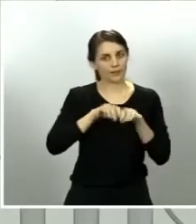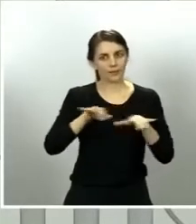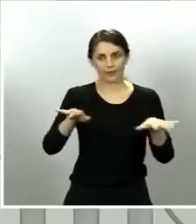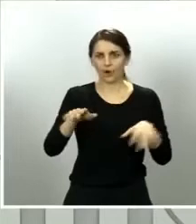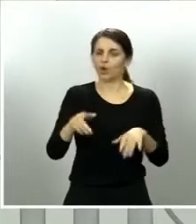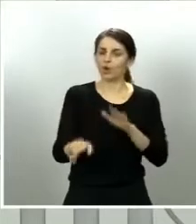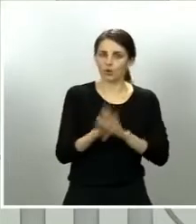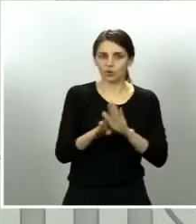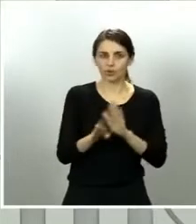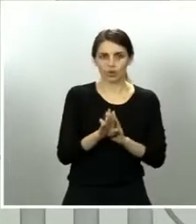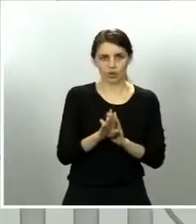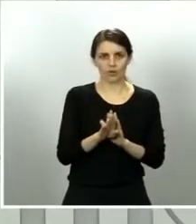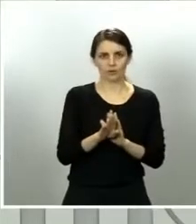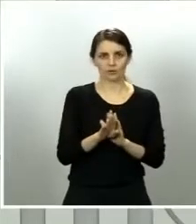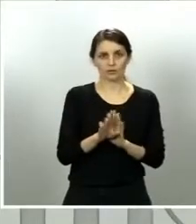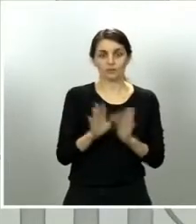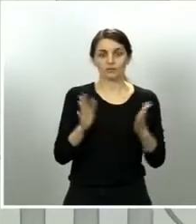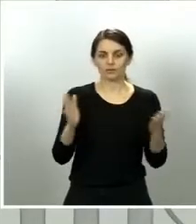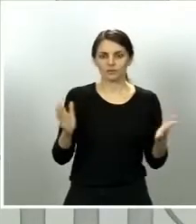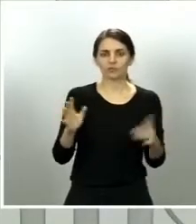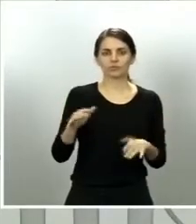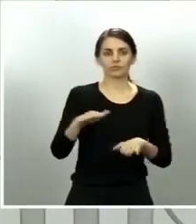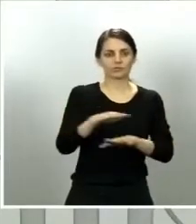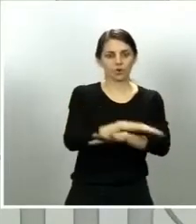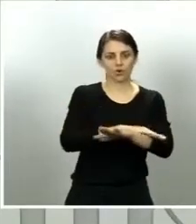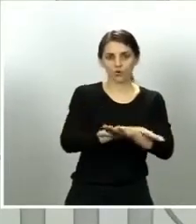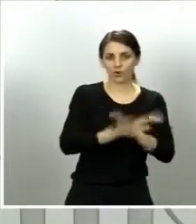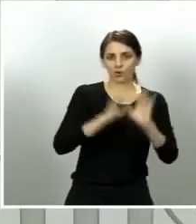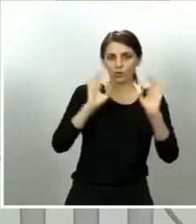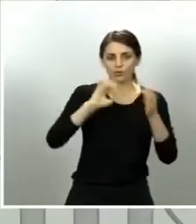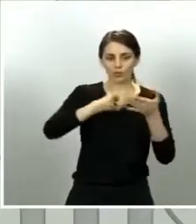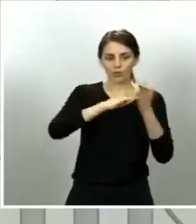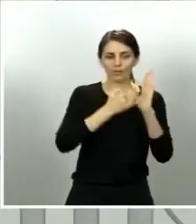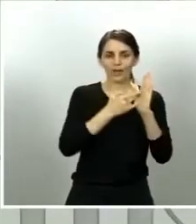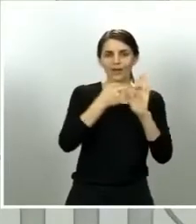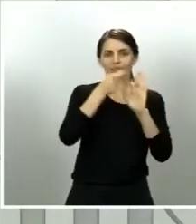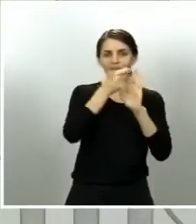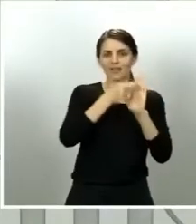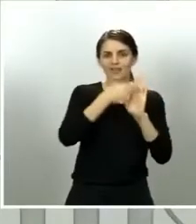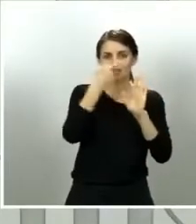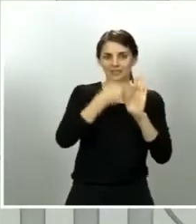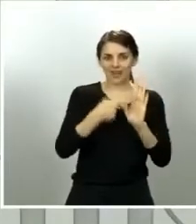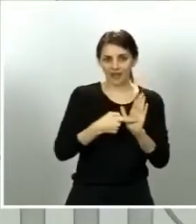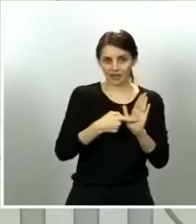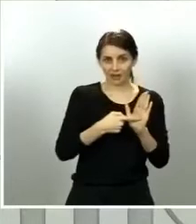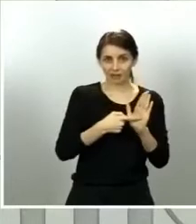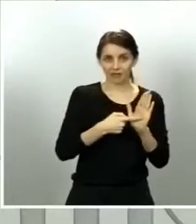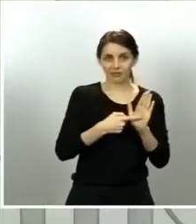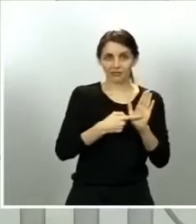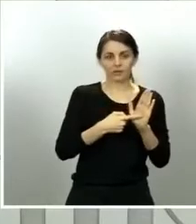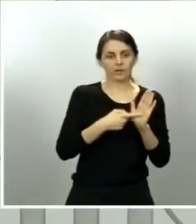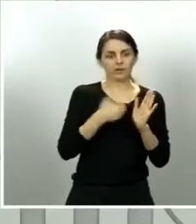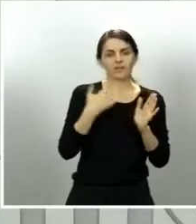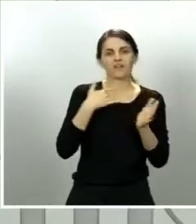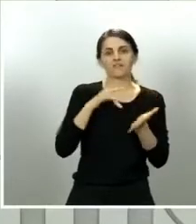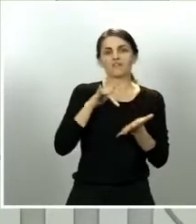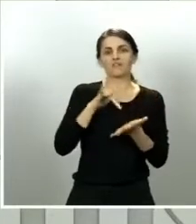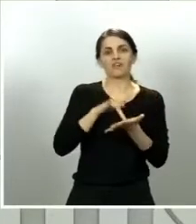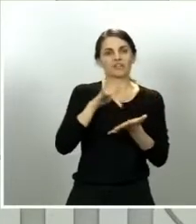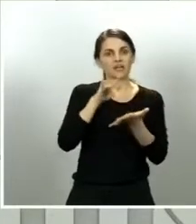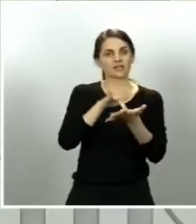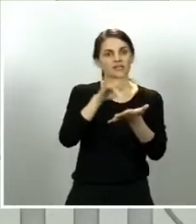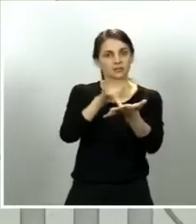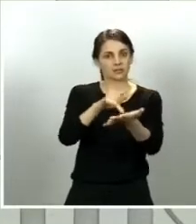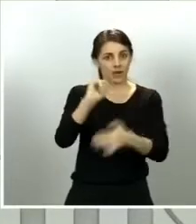ha dado en este plan de desescalada un marco de referencia, ha dado fechas concretas. El 2 de mayo